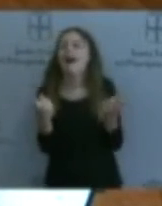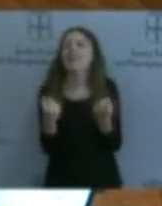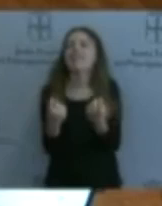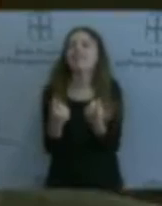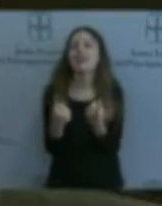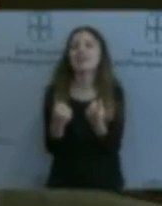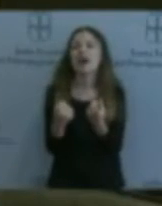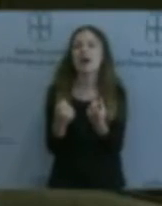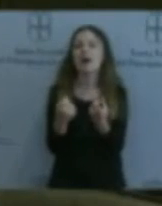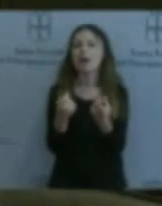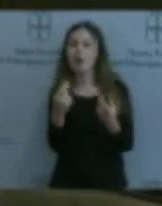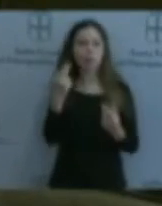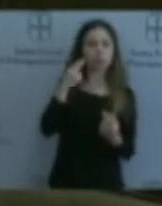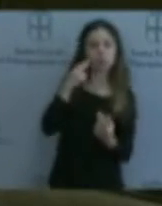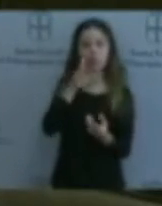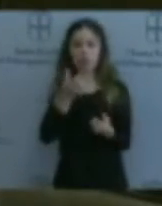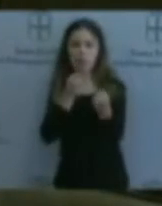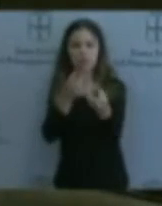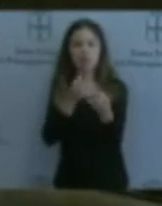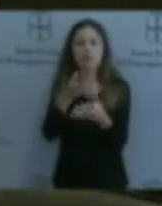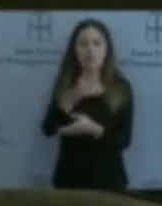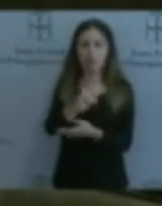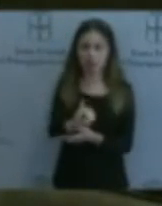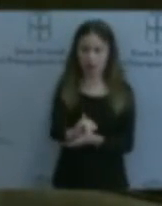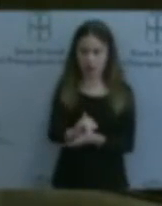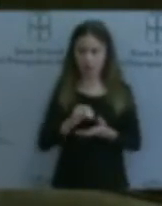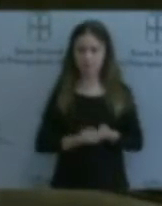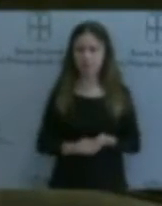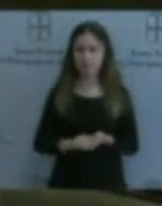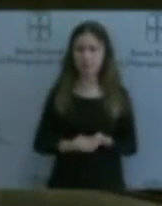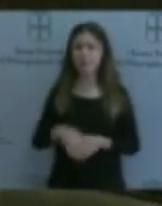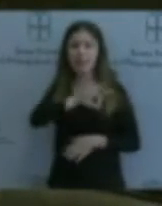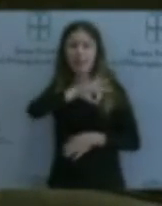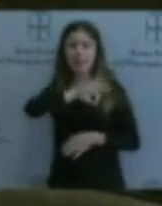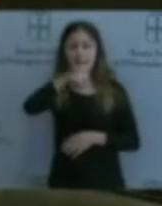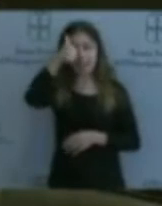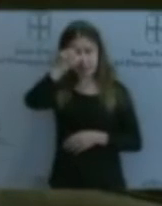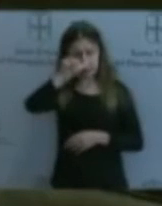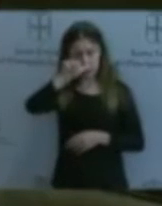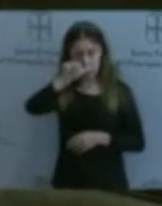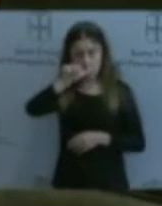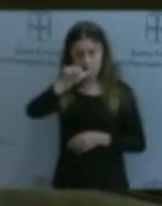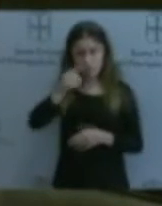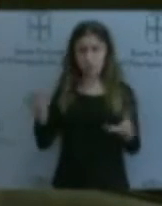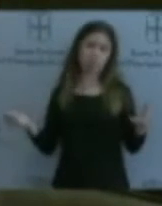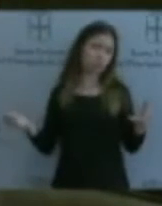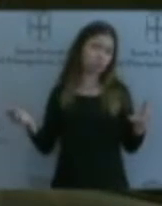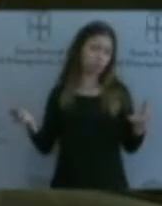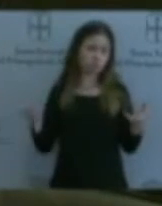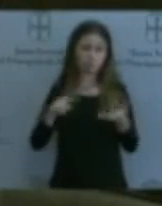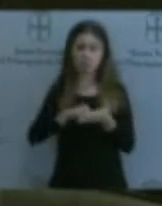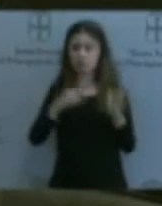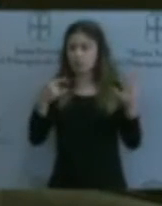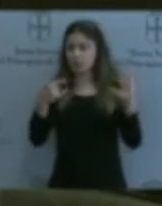tiene. Señor consejero, mire, este es, le voy a decir, tecnológicamente y laboralmente un mirlo blanco,